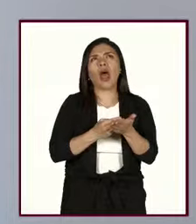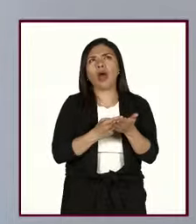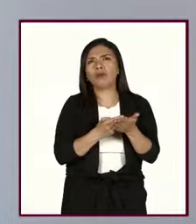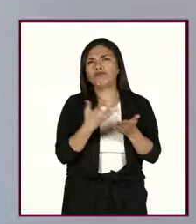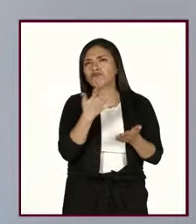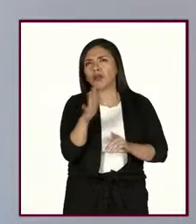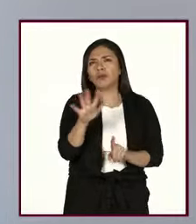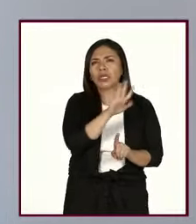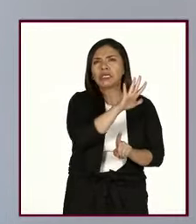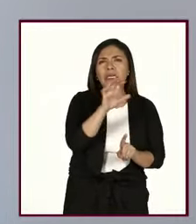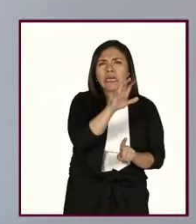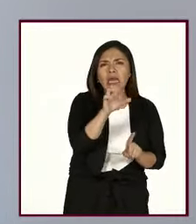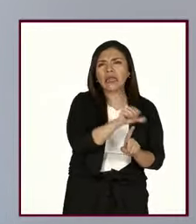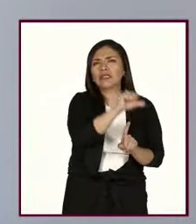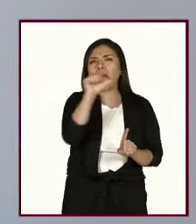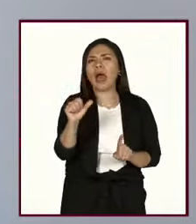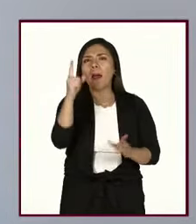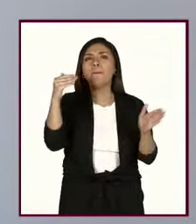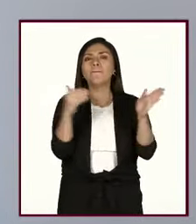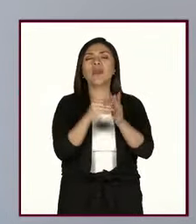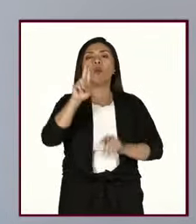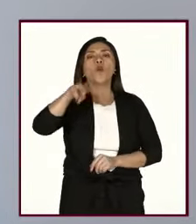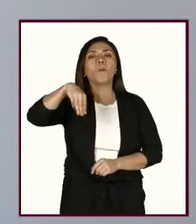mil humas.